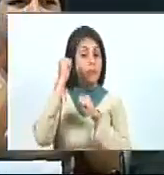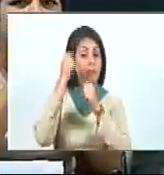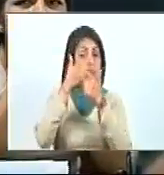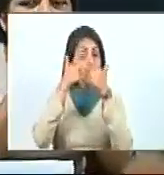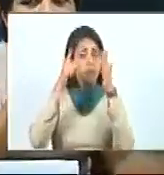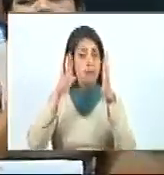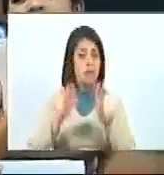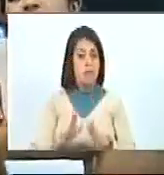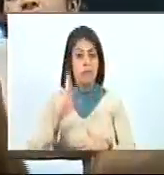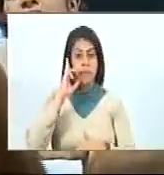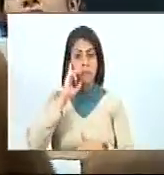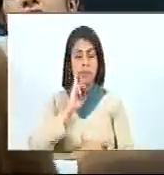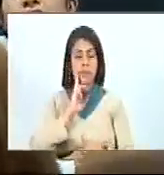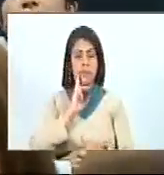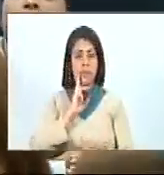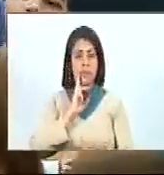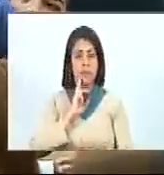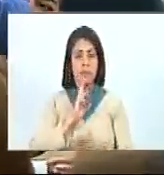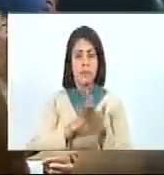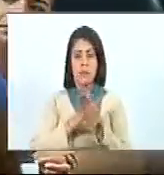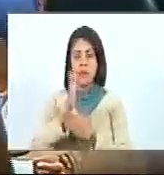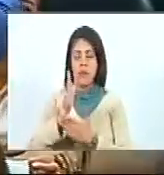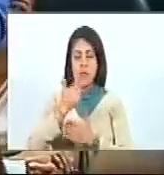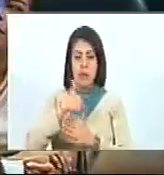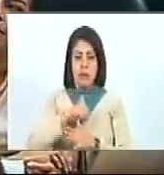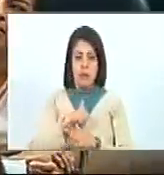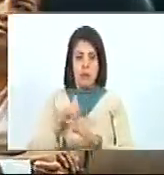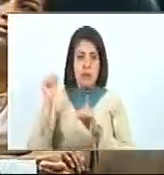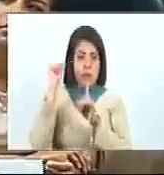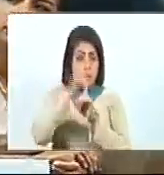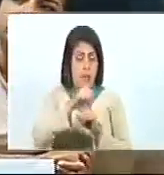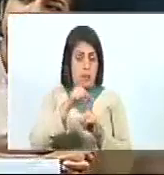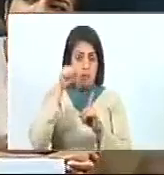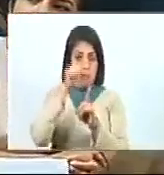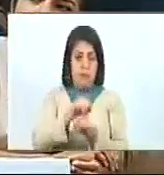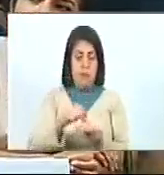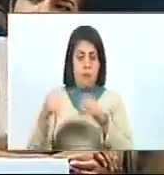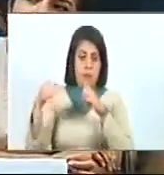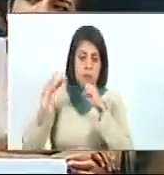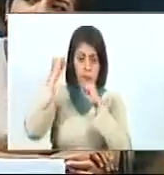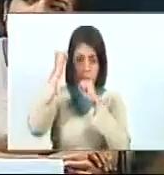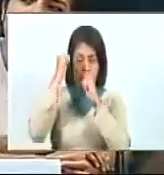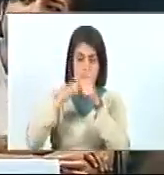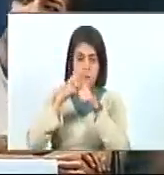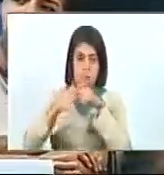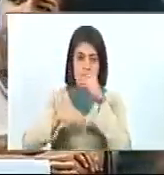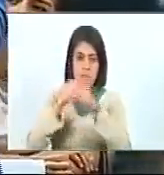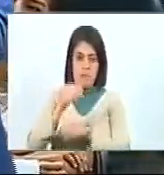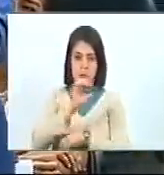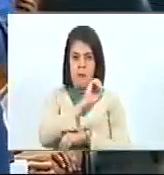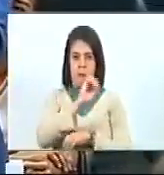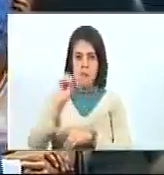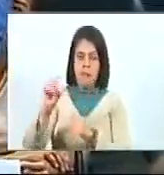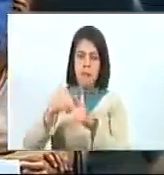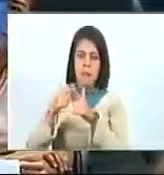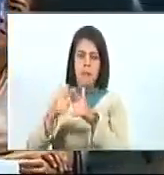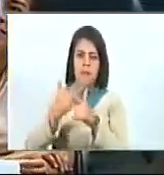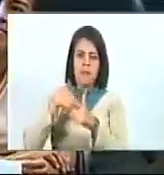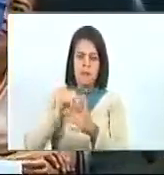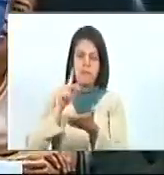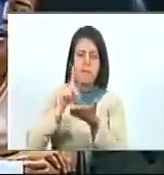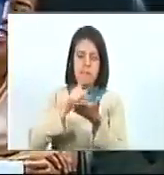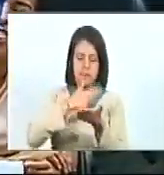libertador a Bolívar, sigue nuestra lucha en esa campaña admirable. Nombraron la parte de Oriente y nos